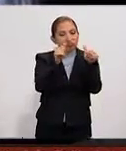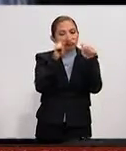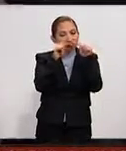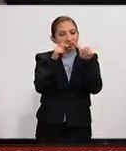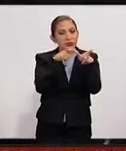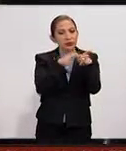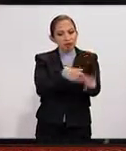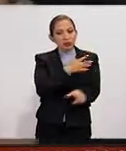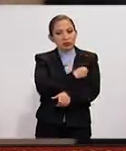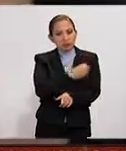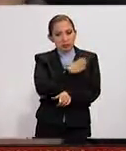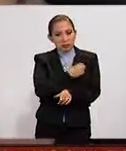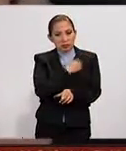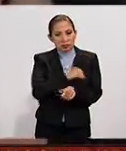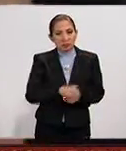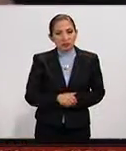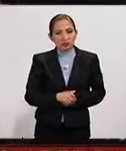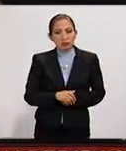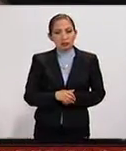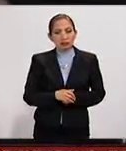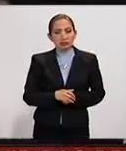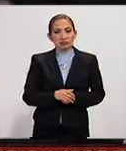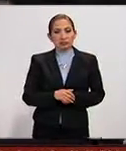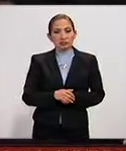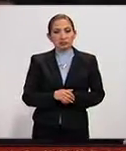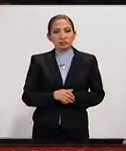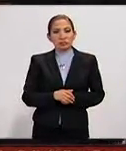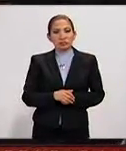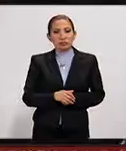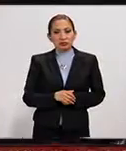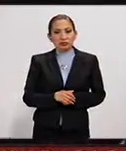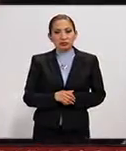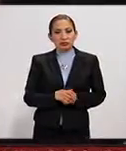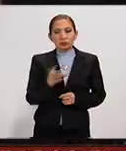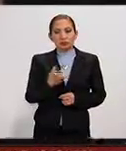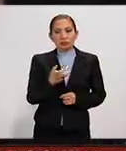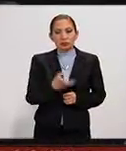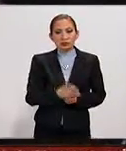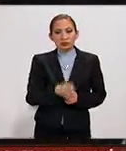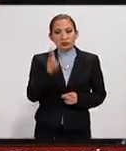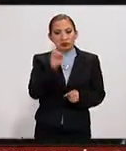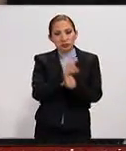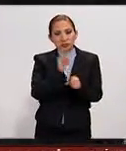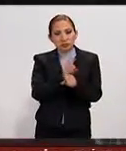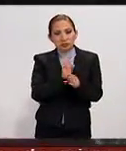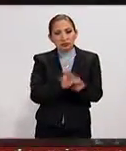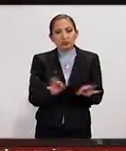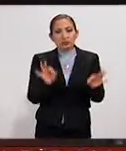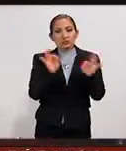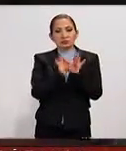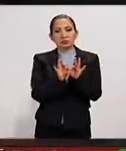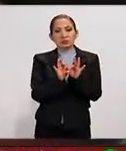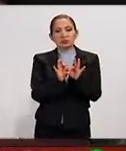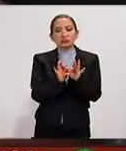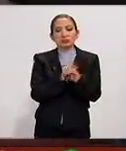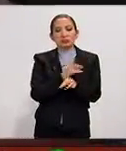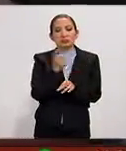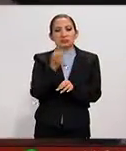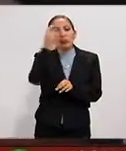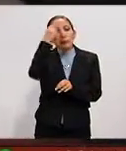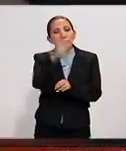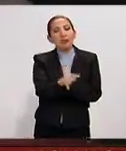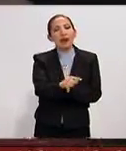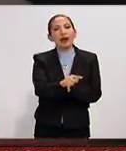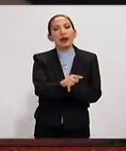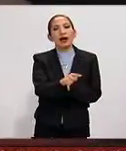con los hijos, especialmente. Sí, exactamente. Una vigilancia muy importante, precisamente para